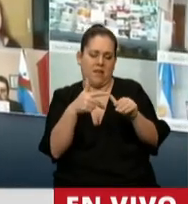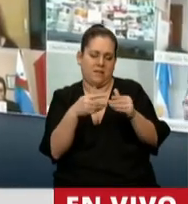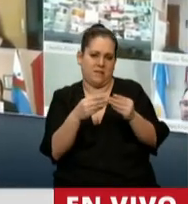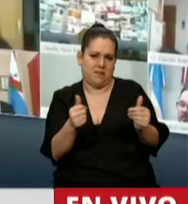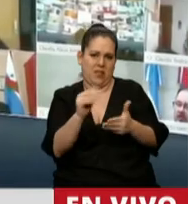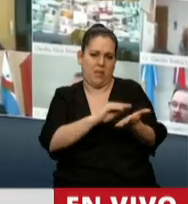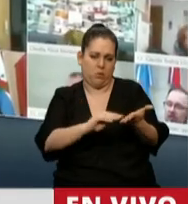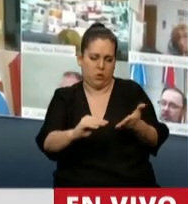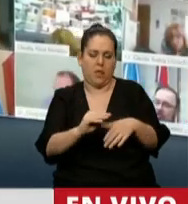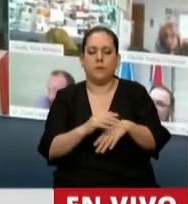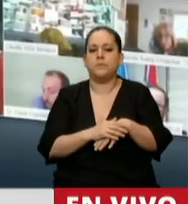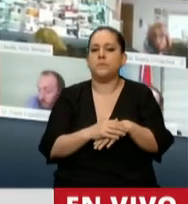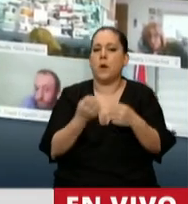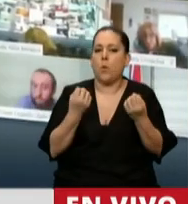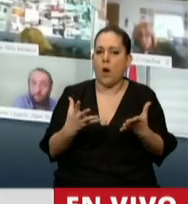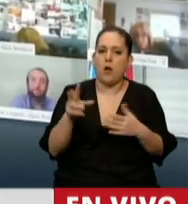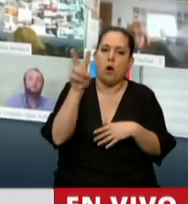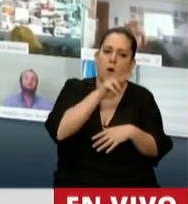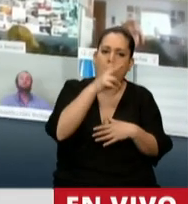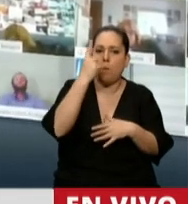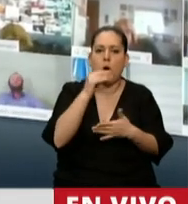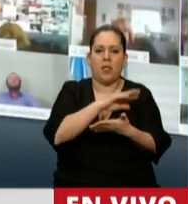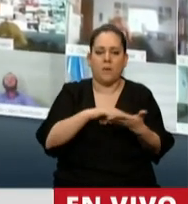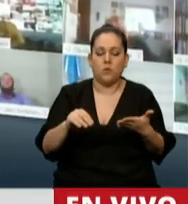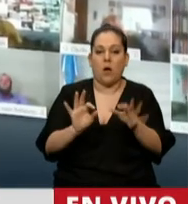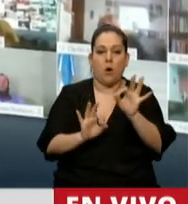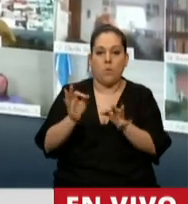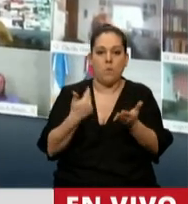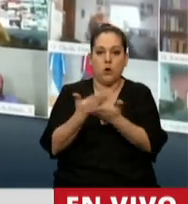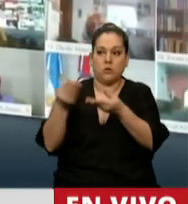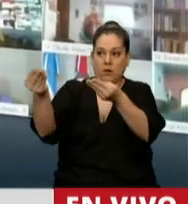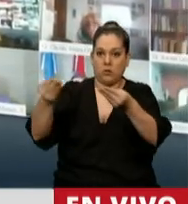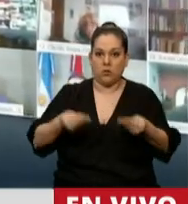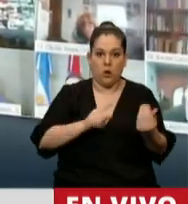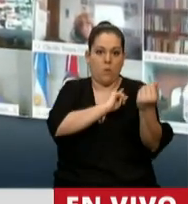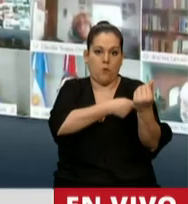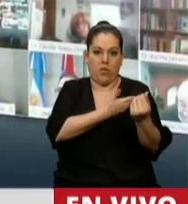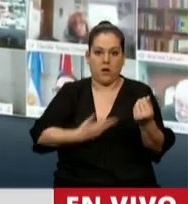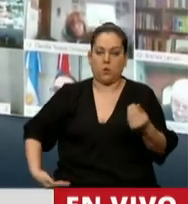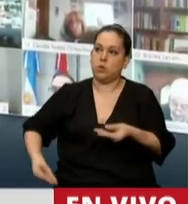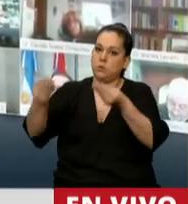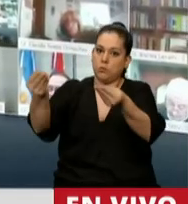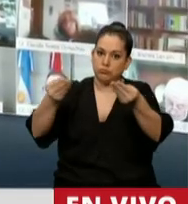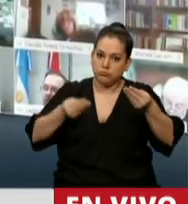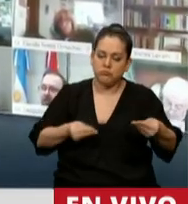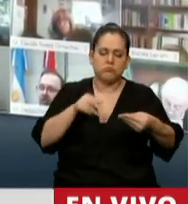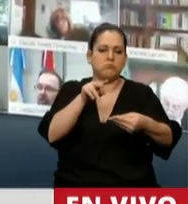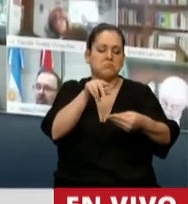señores diputados y deputadas, este proyecto del oficialismo que hoy nos trae ya nos tiene bastante,